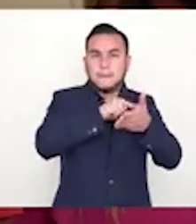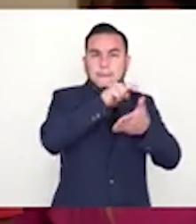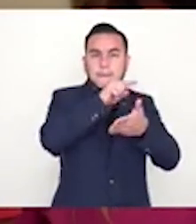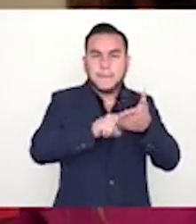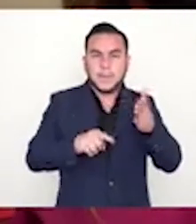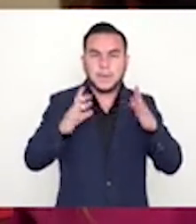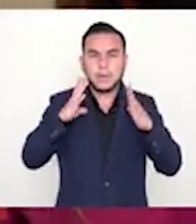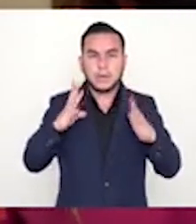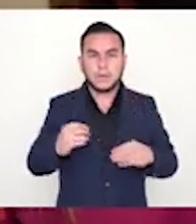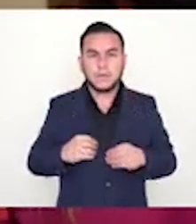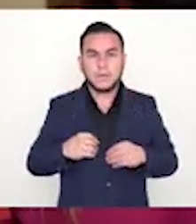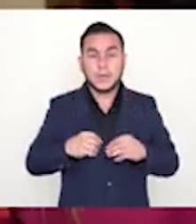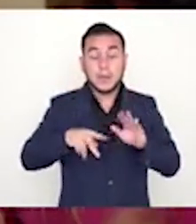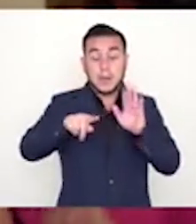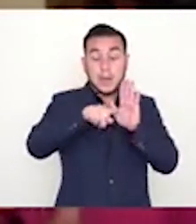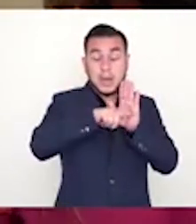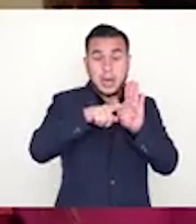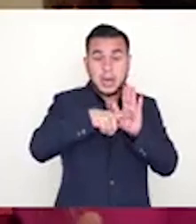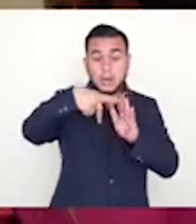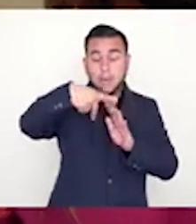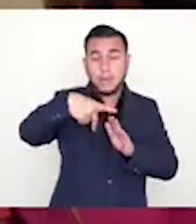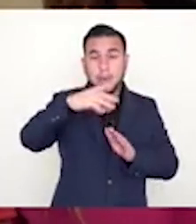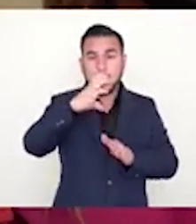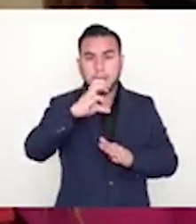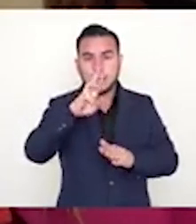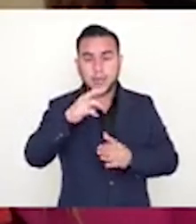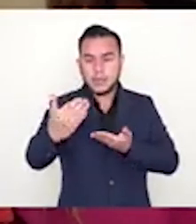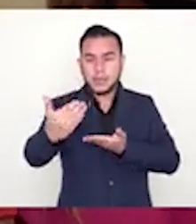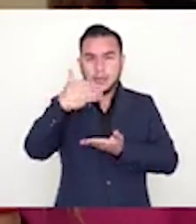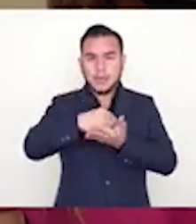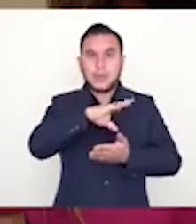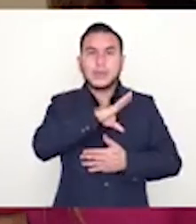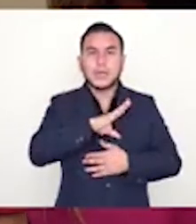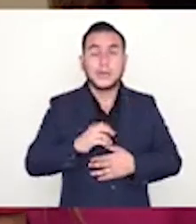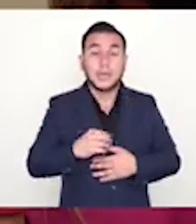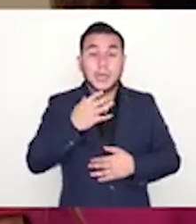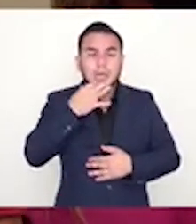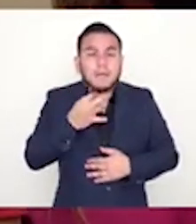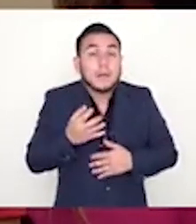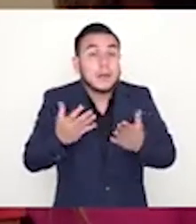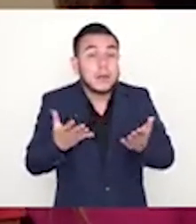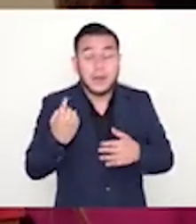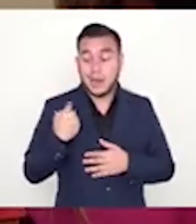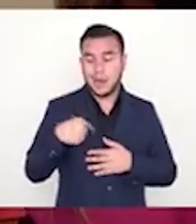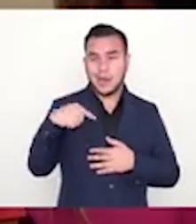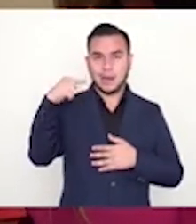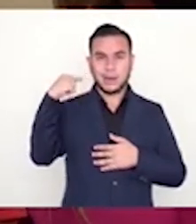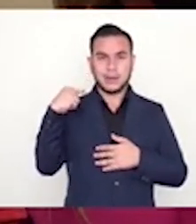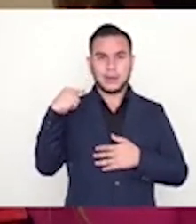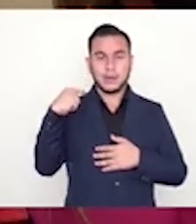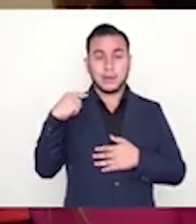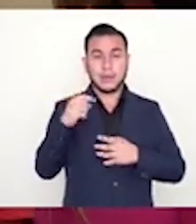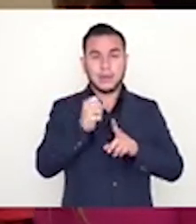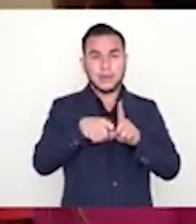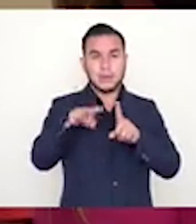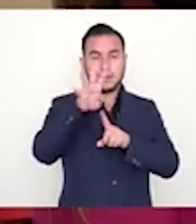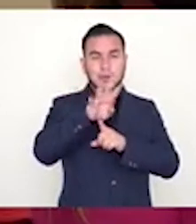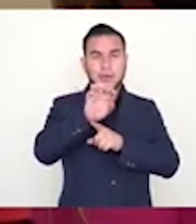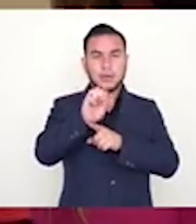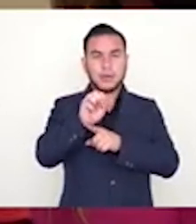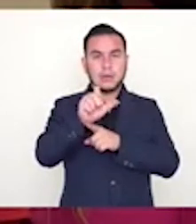exigir la prueba PCR a todos los salvadoreños que ingresaban al país. Sin embargo, ayer la Sala dio por